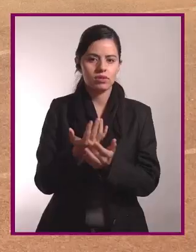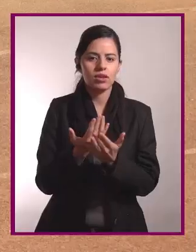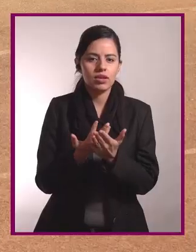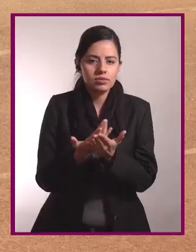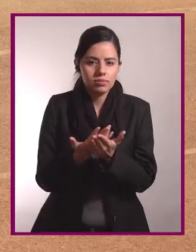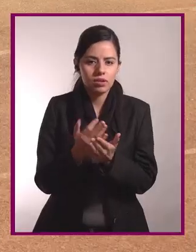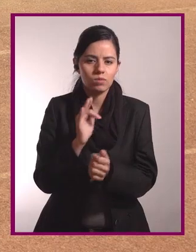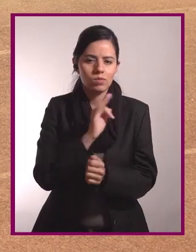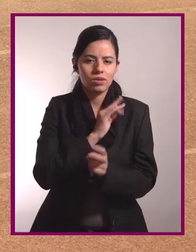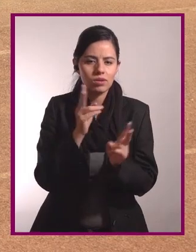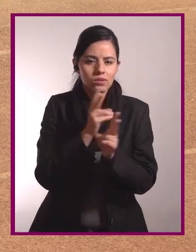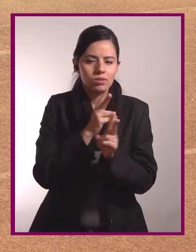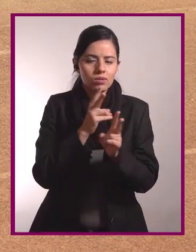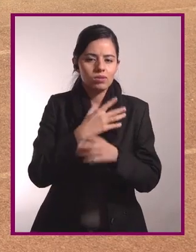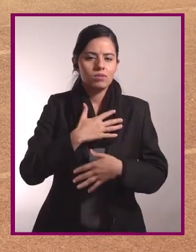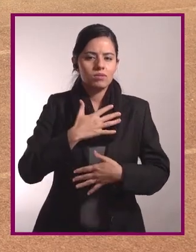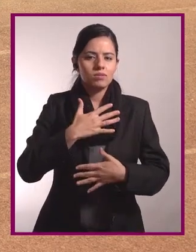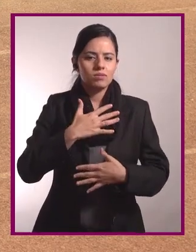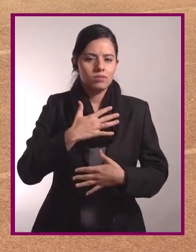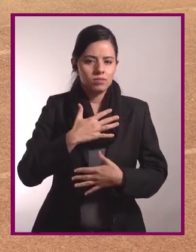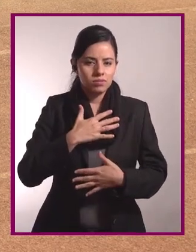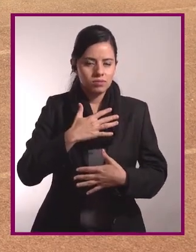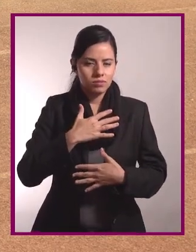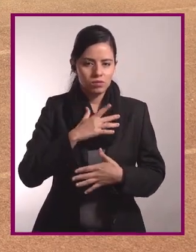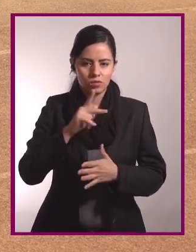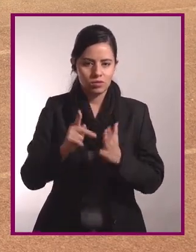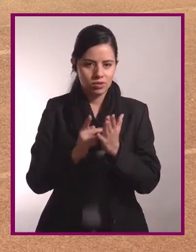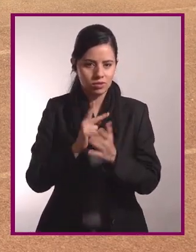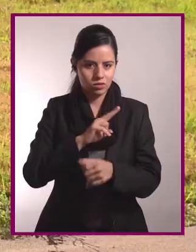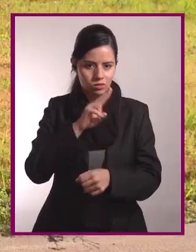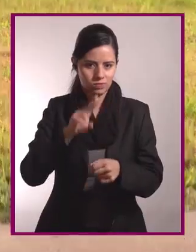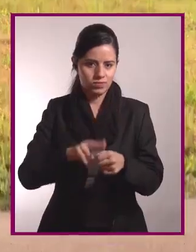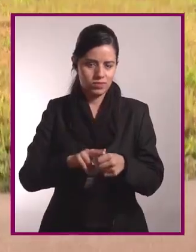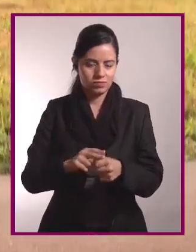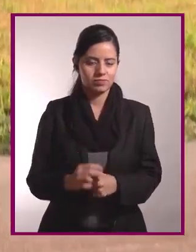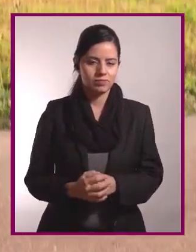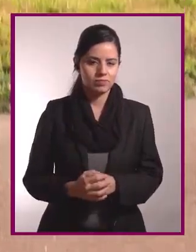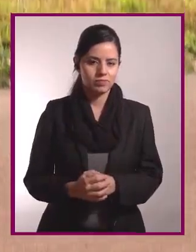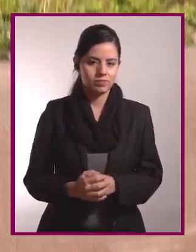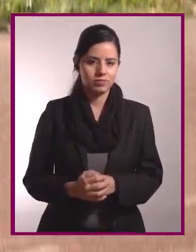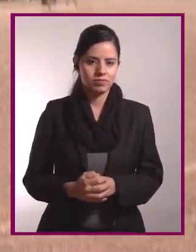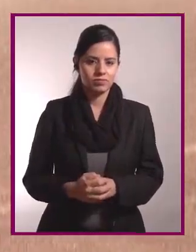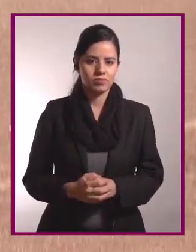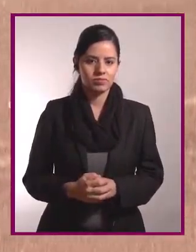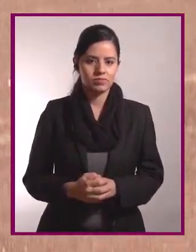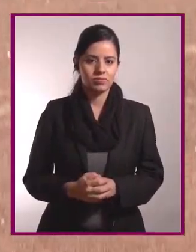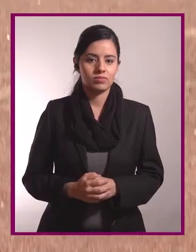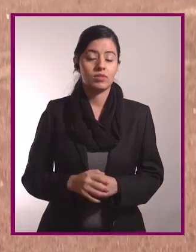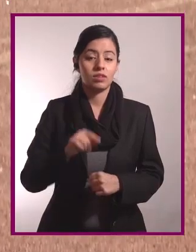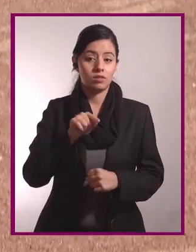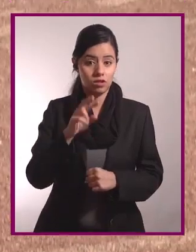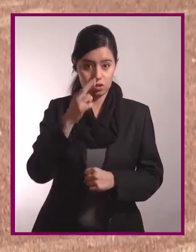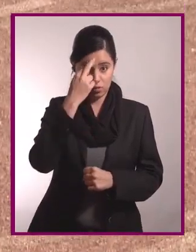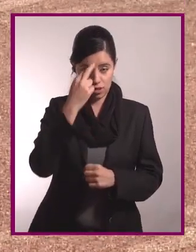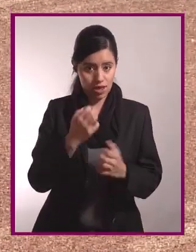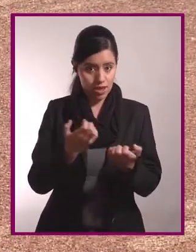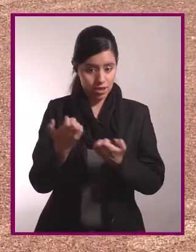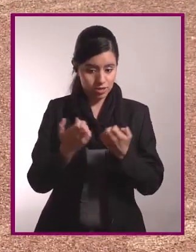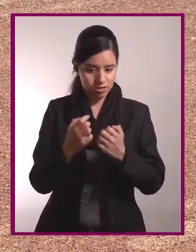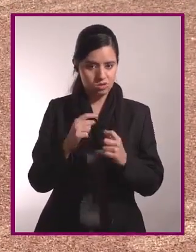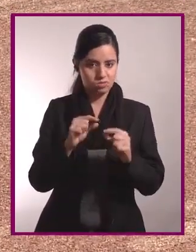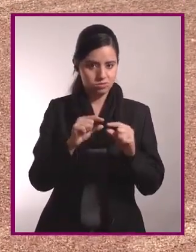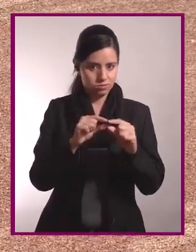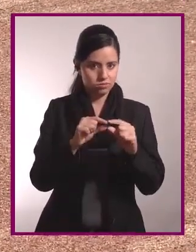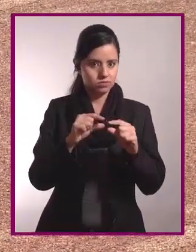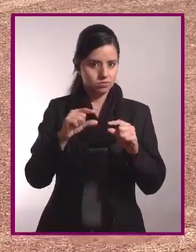para recuperar un poco el aliento. Entonces, movemos la parte inferior con skipping. Skipping, de menos